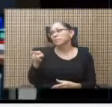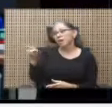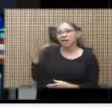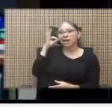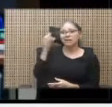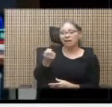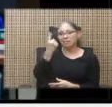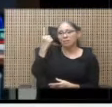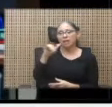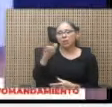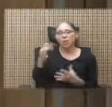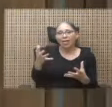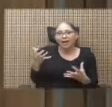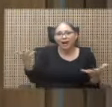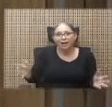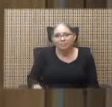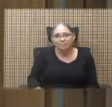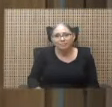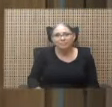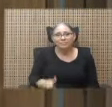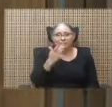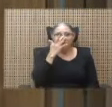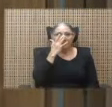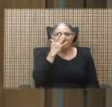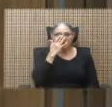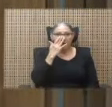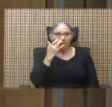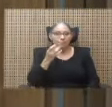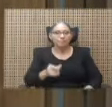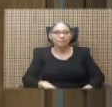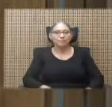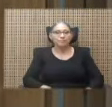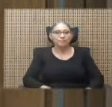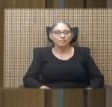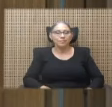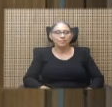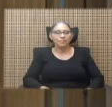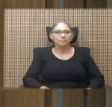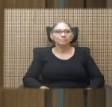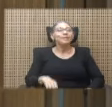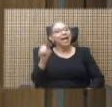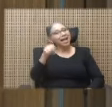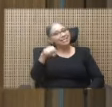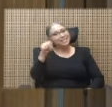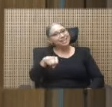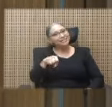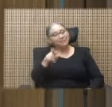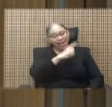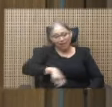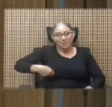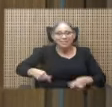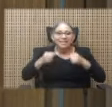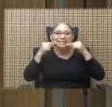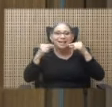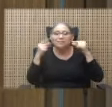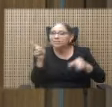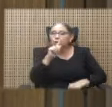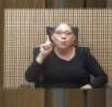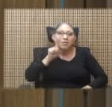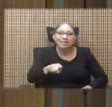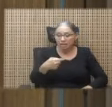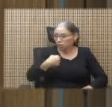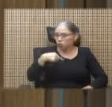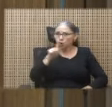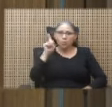está... Y nos dice, ¿usted para qué? Así es. El presidente Chávez no miente. Yo no